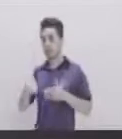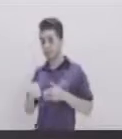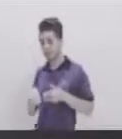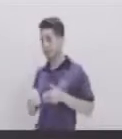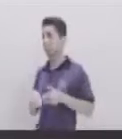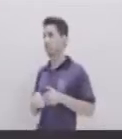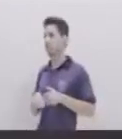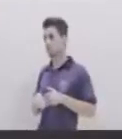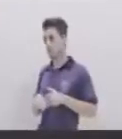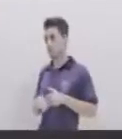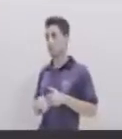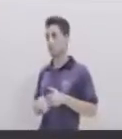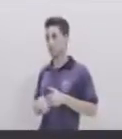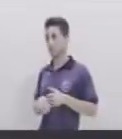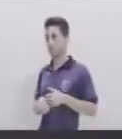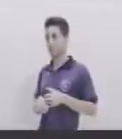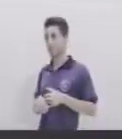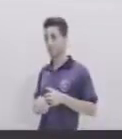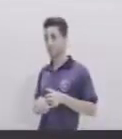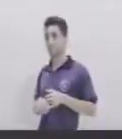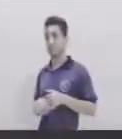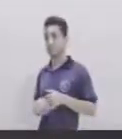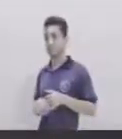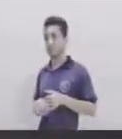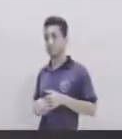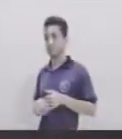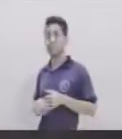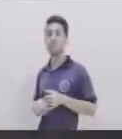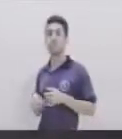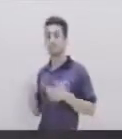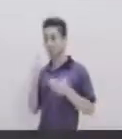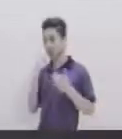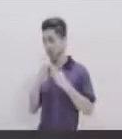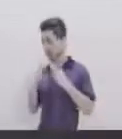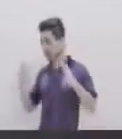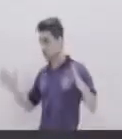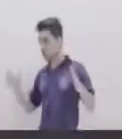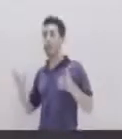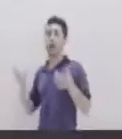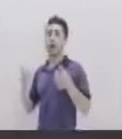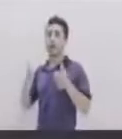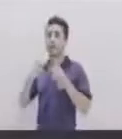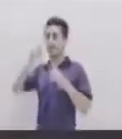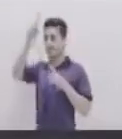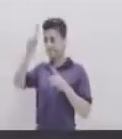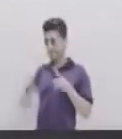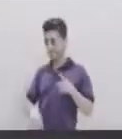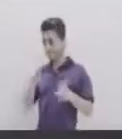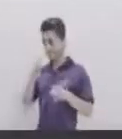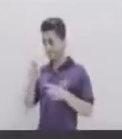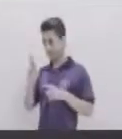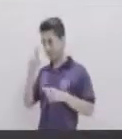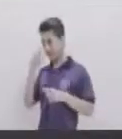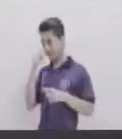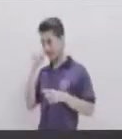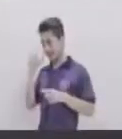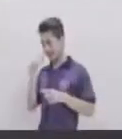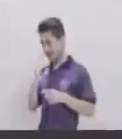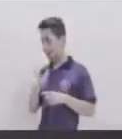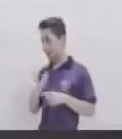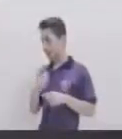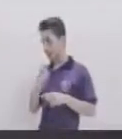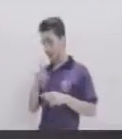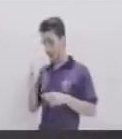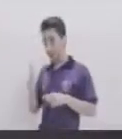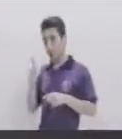¿Verdad? Quiere decir que La longitud Que va a tener Verticalmente Nosotros ya sabemos Que el eje vertical Le llamamos Y